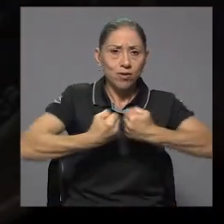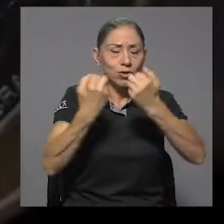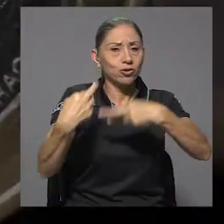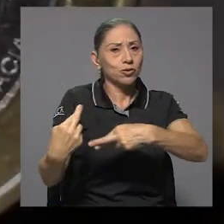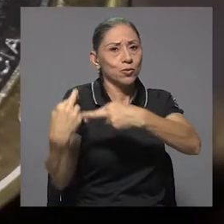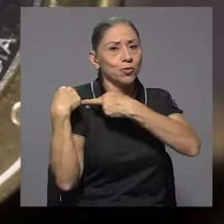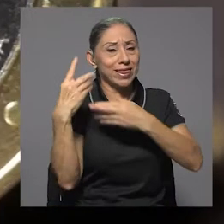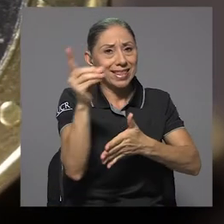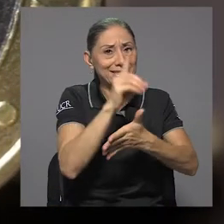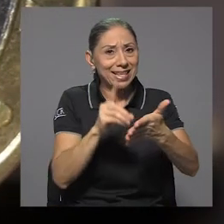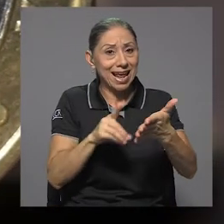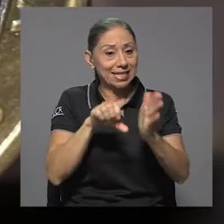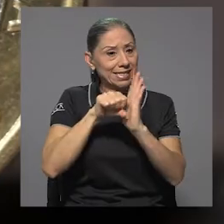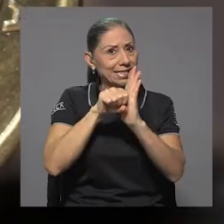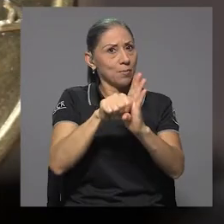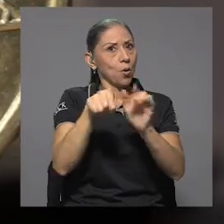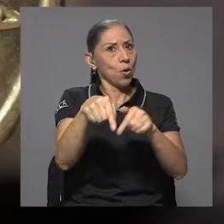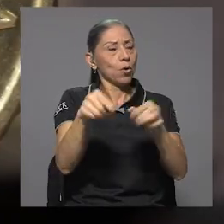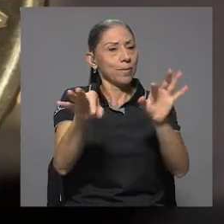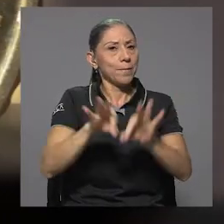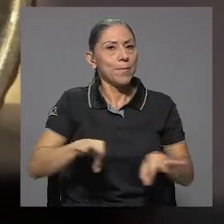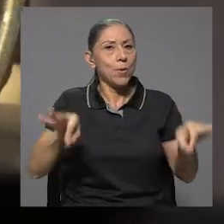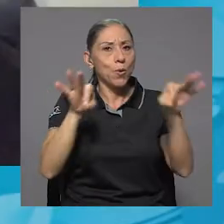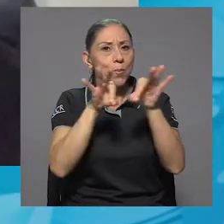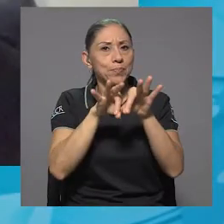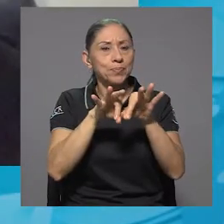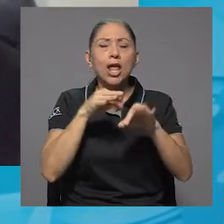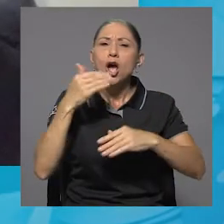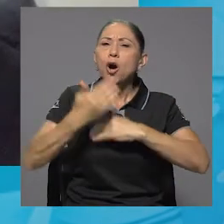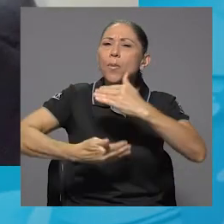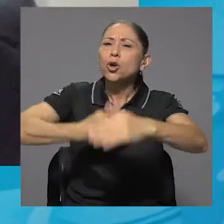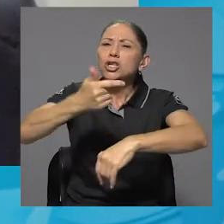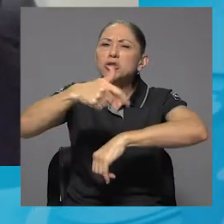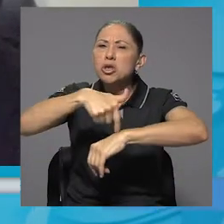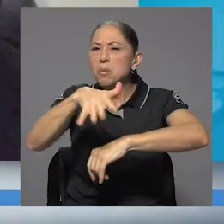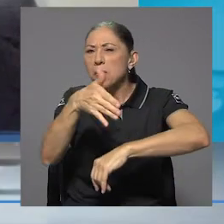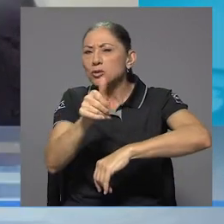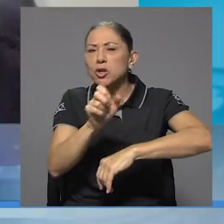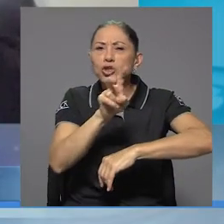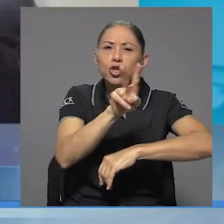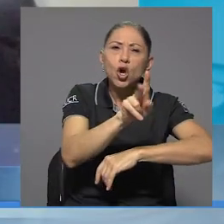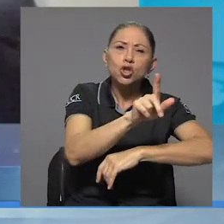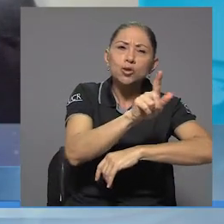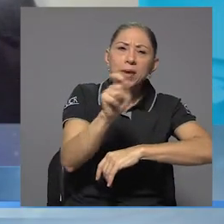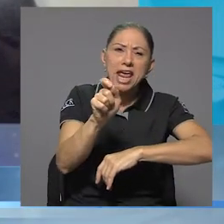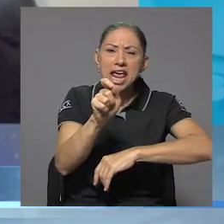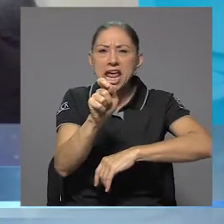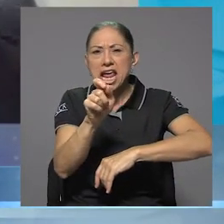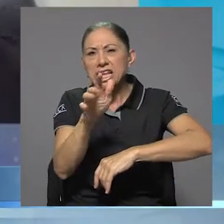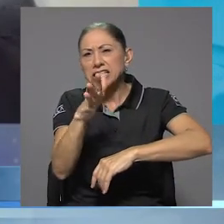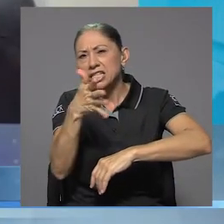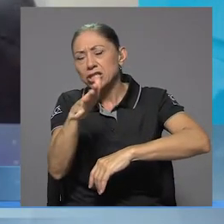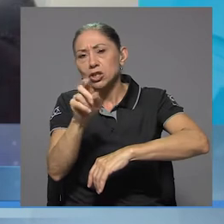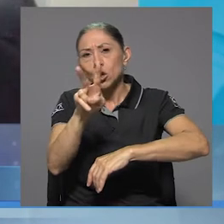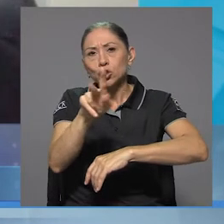responsabilidad de diseñar tan preciado símbolo. El proceso duró más o menos entre dos meses y dos meses y medio.